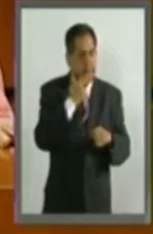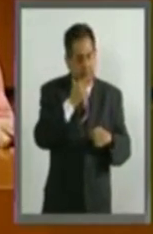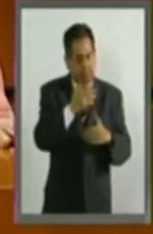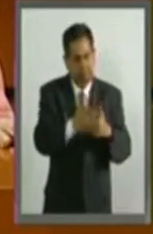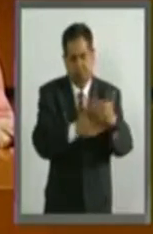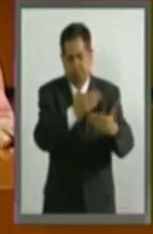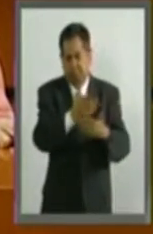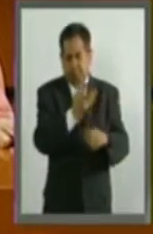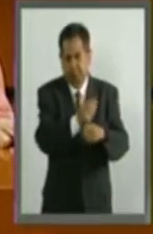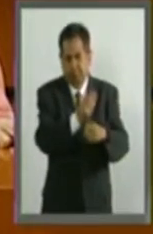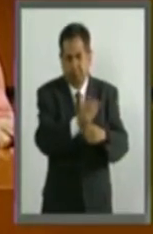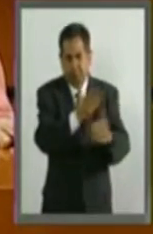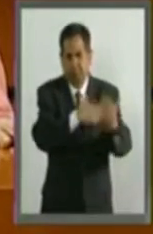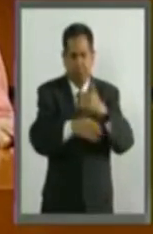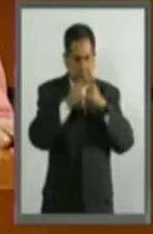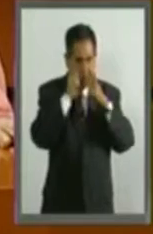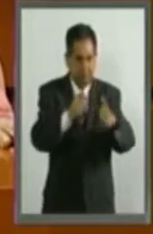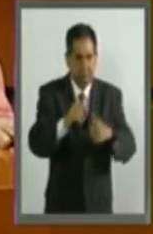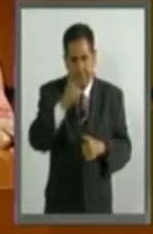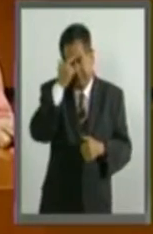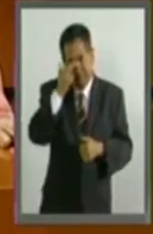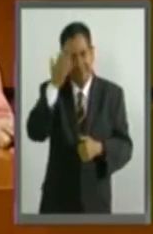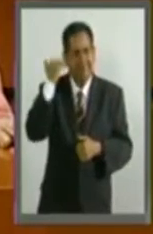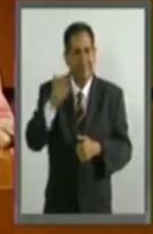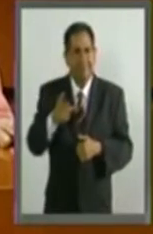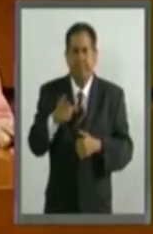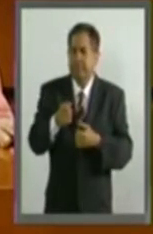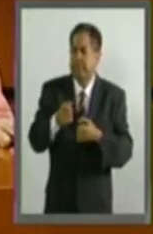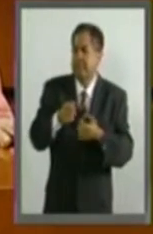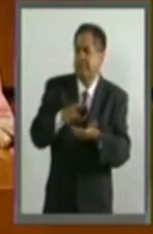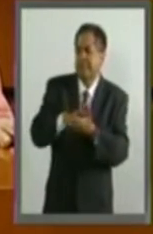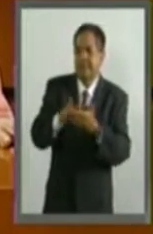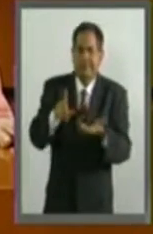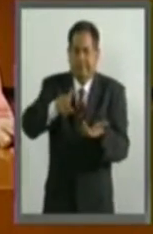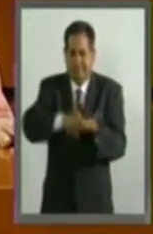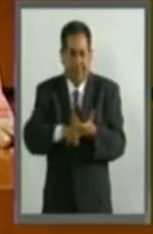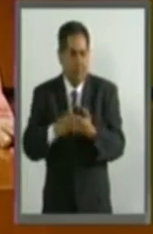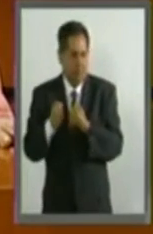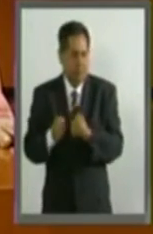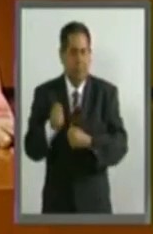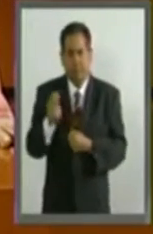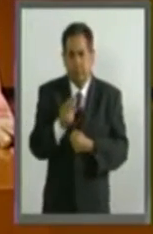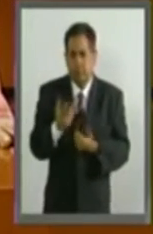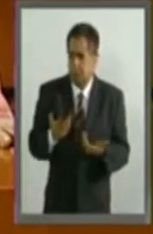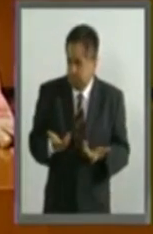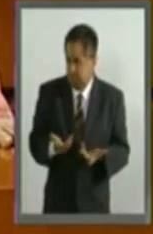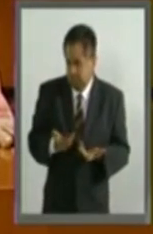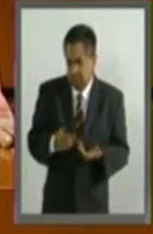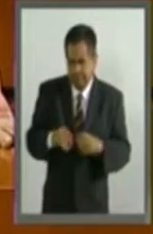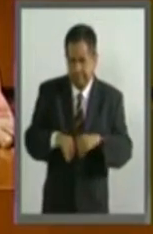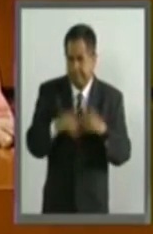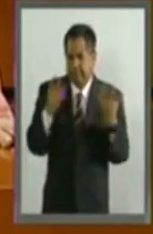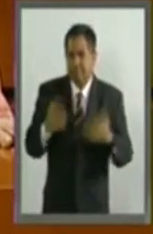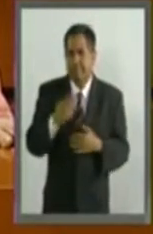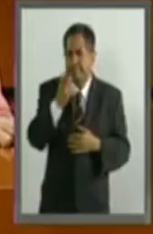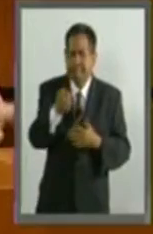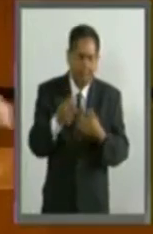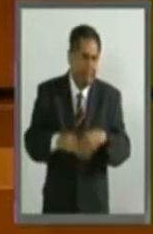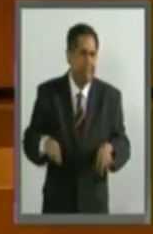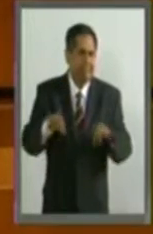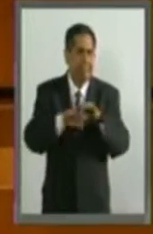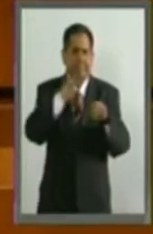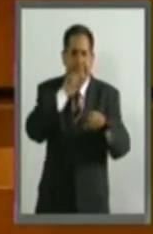potencialidades. Mucho se ha hablado de la necesidad de fortalecernos internamente. Y en ese fortalecimiento interno es fundamental